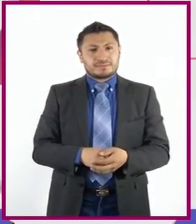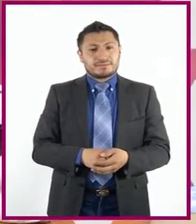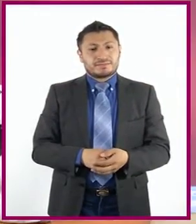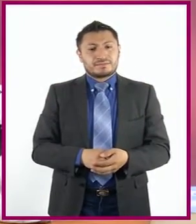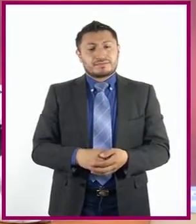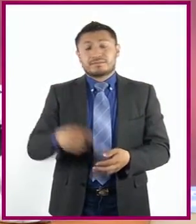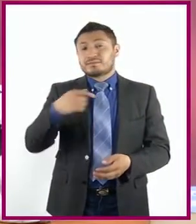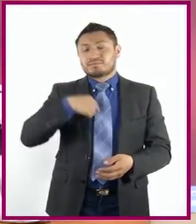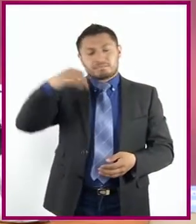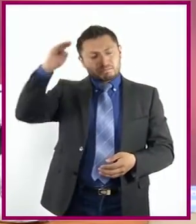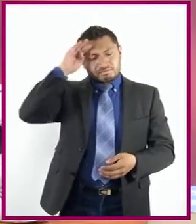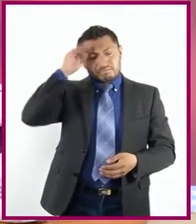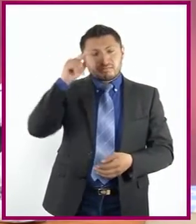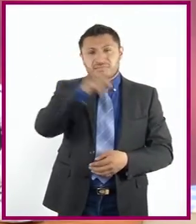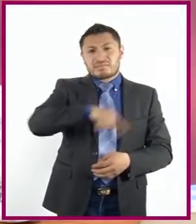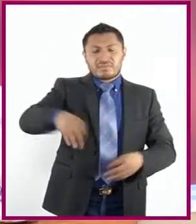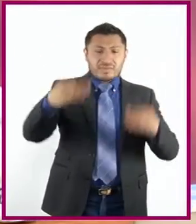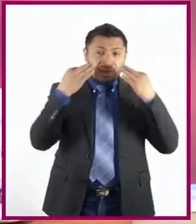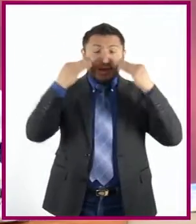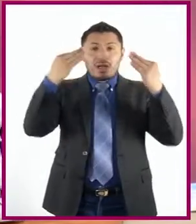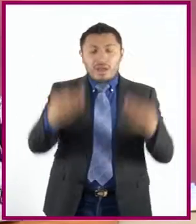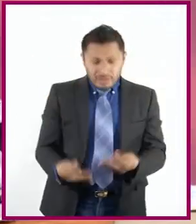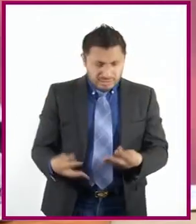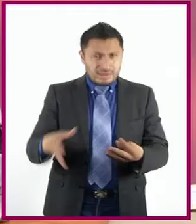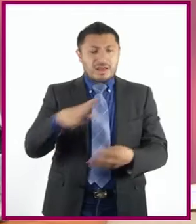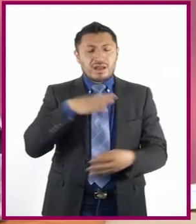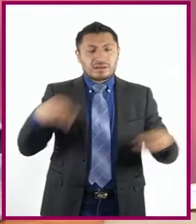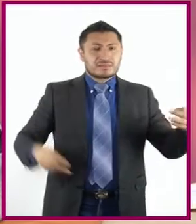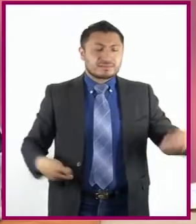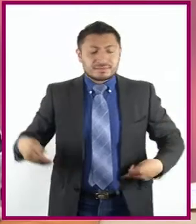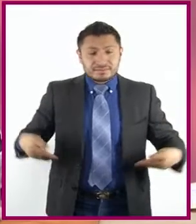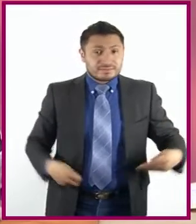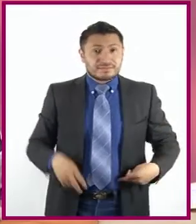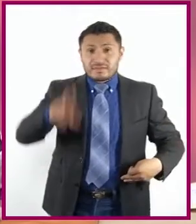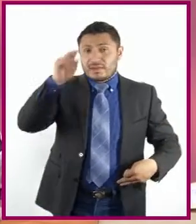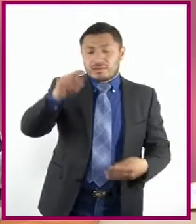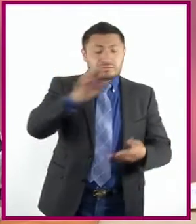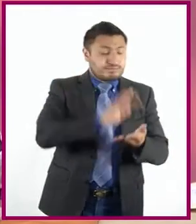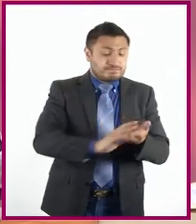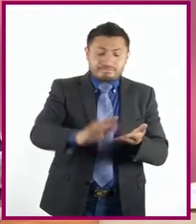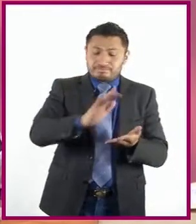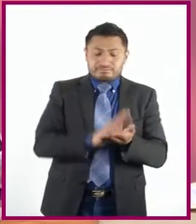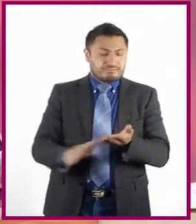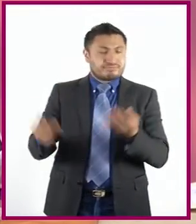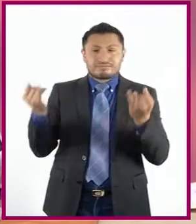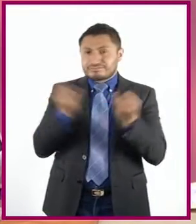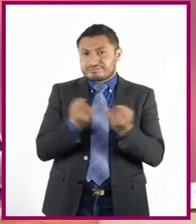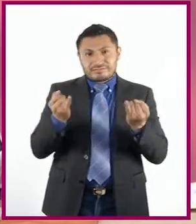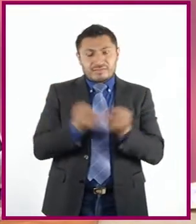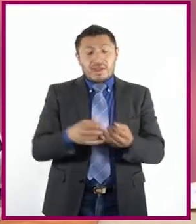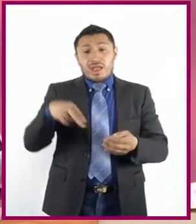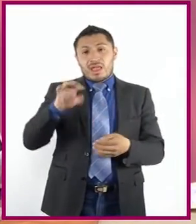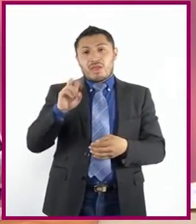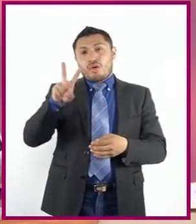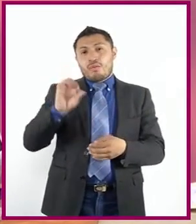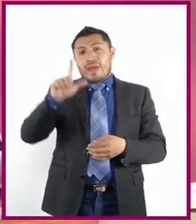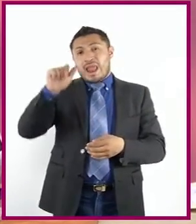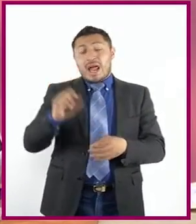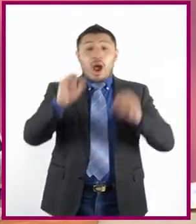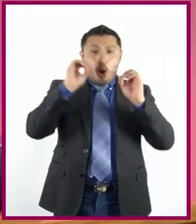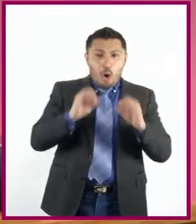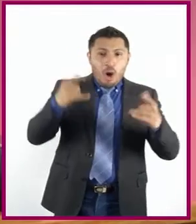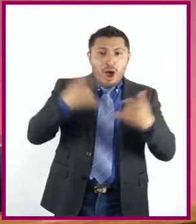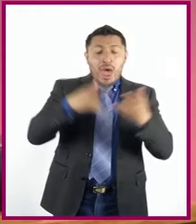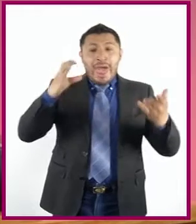Me imagino que se dieron cuenta de que una obra de teatro no se lee de la misma forma que una novela o un